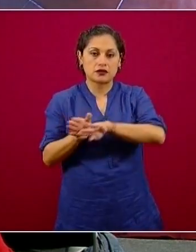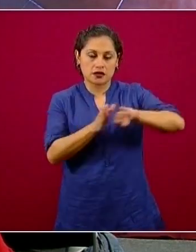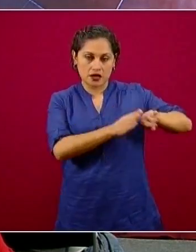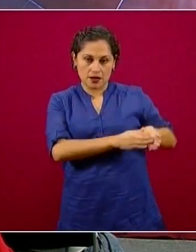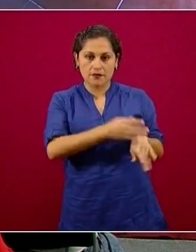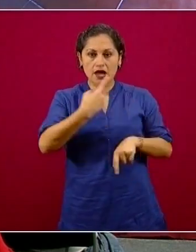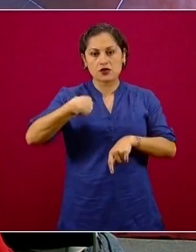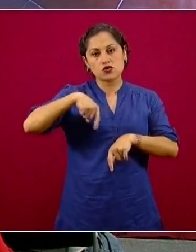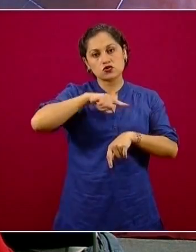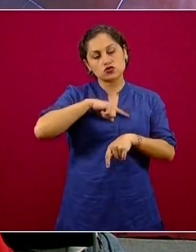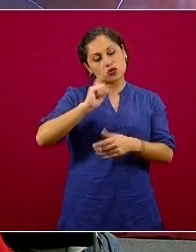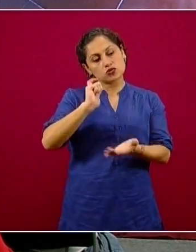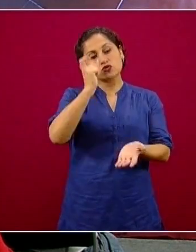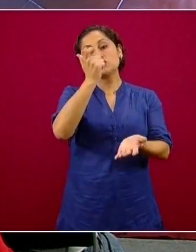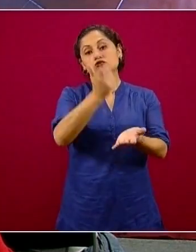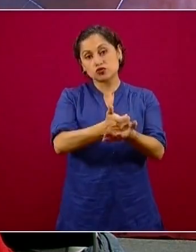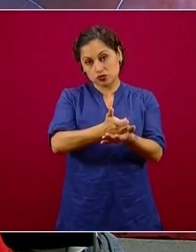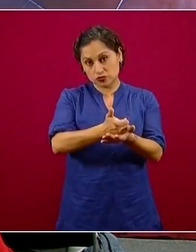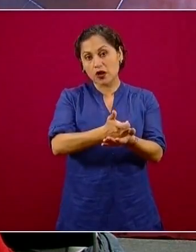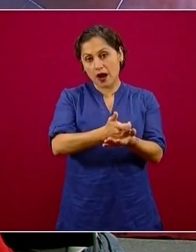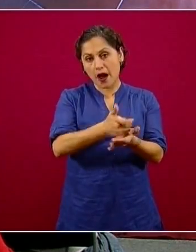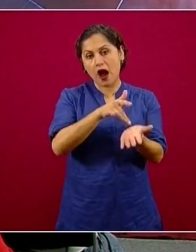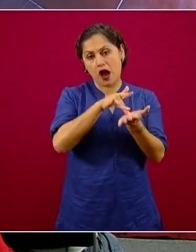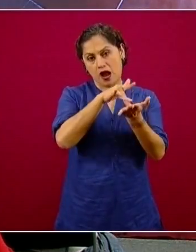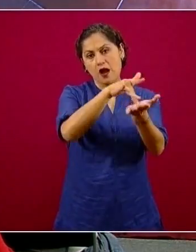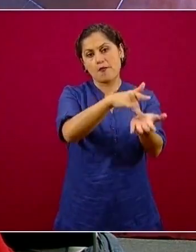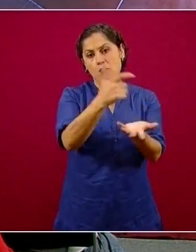pesos. Para Noticias TVT, Carmen Hernández.